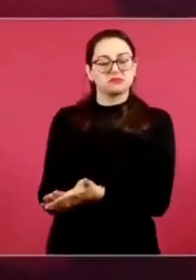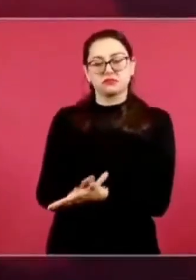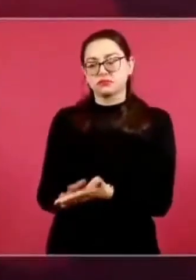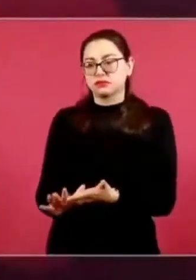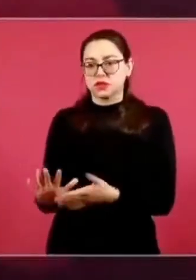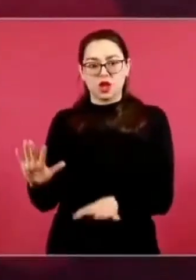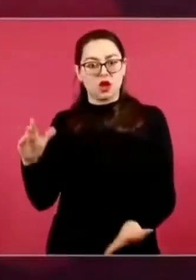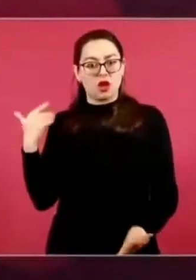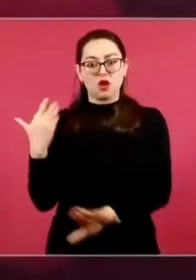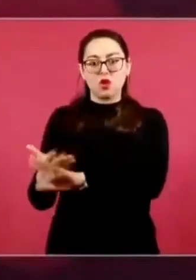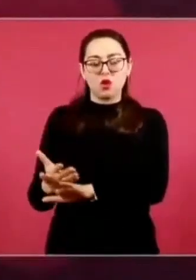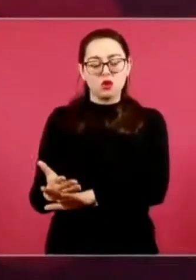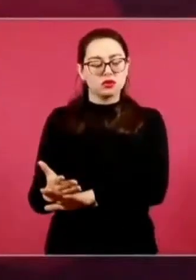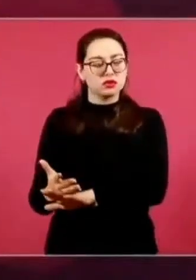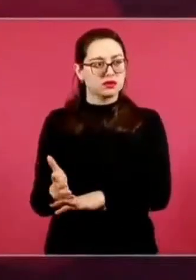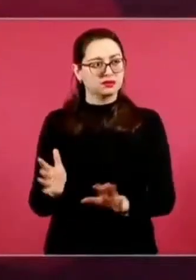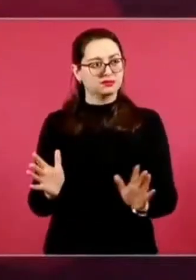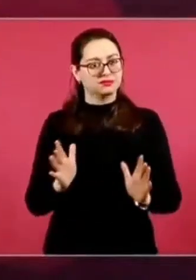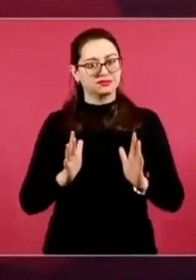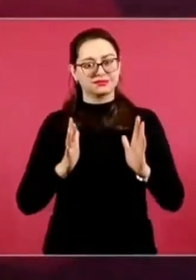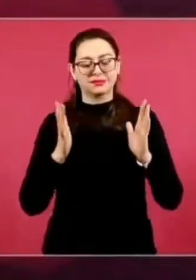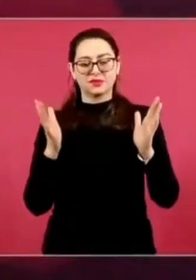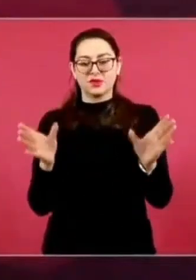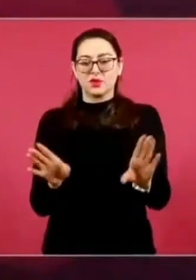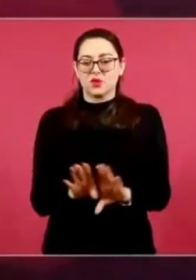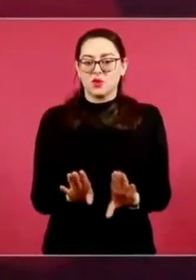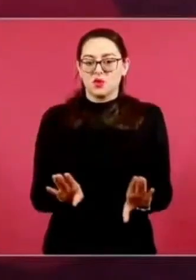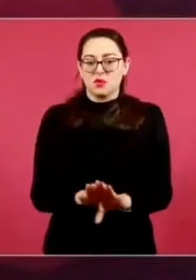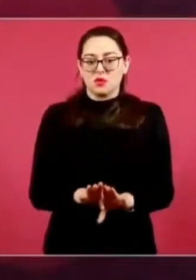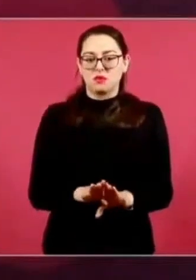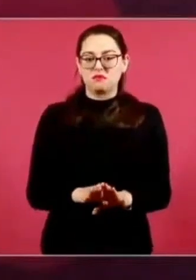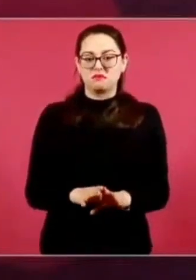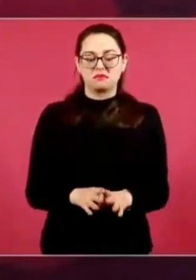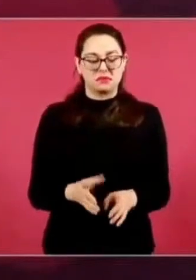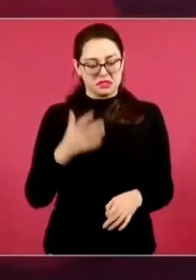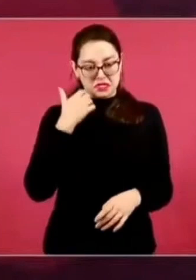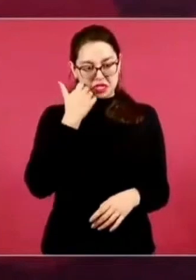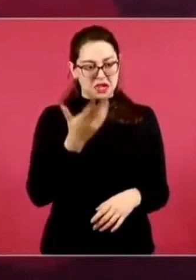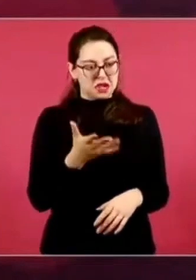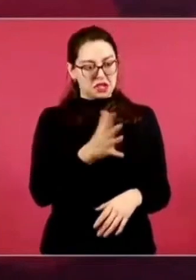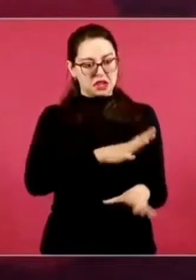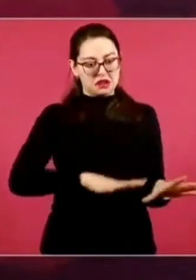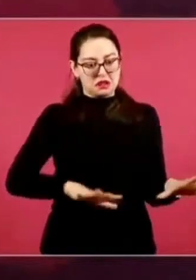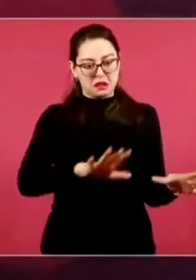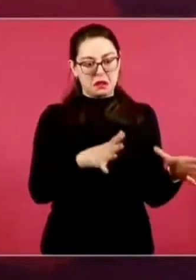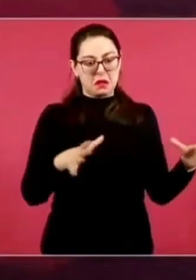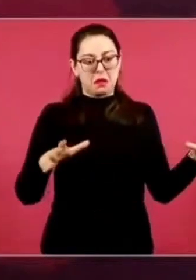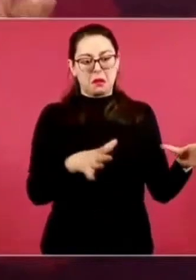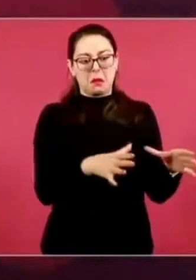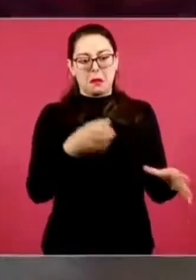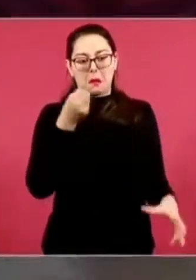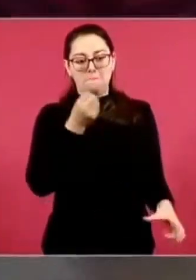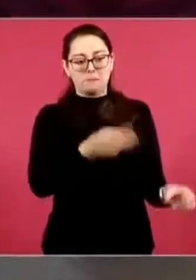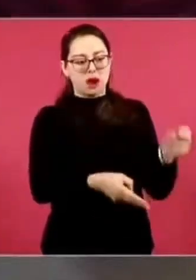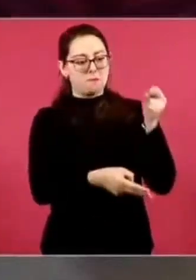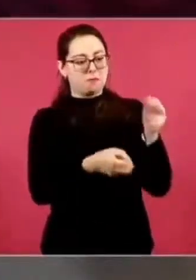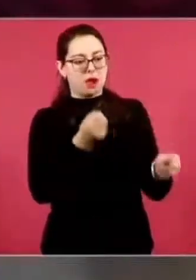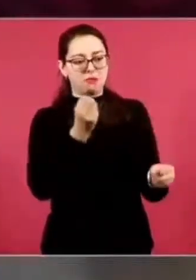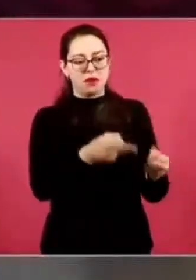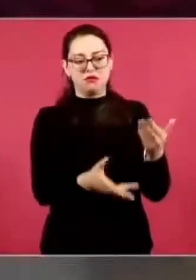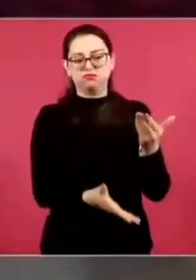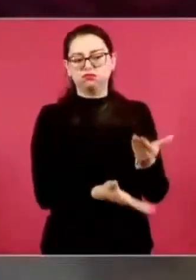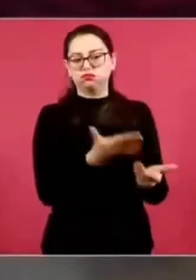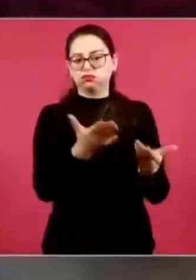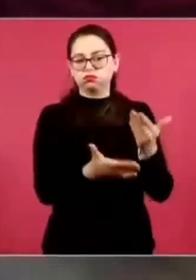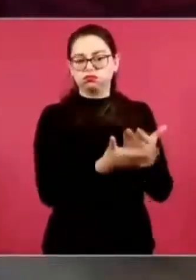son defensores de privilegios y defensores de las minorías,